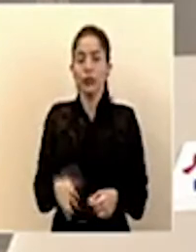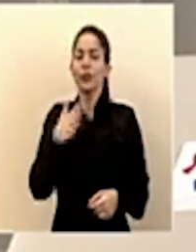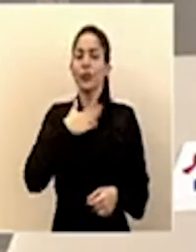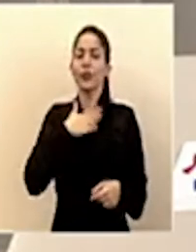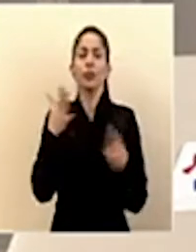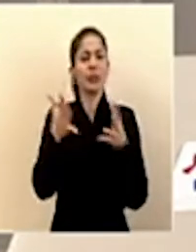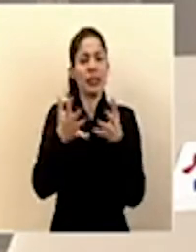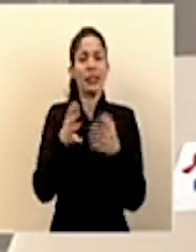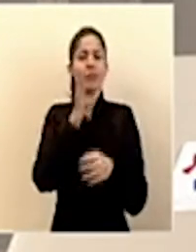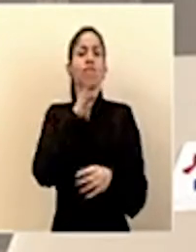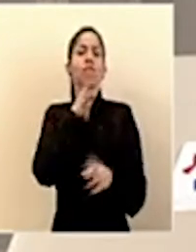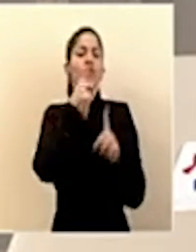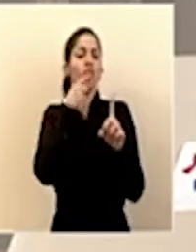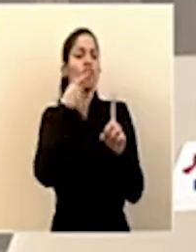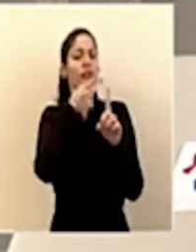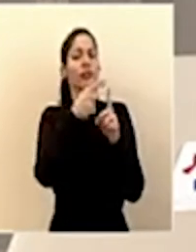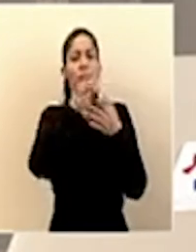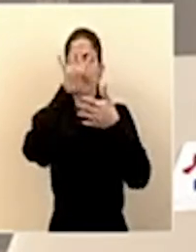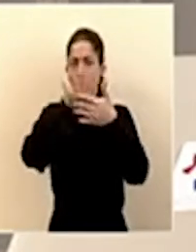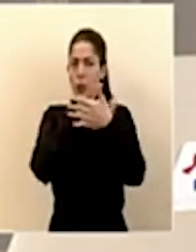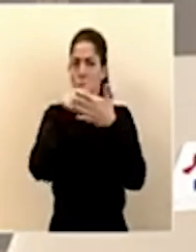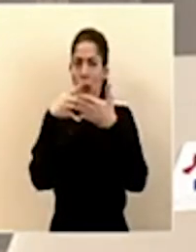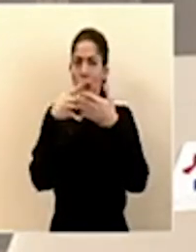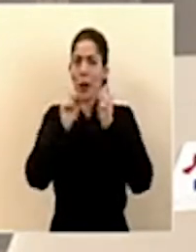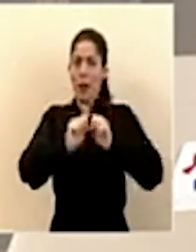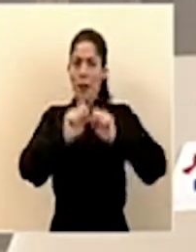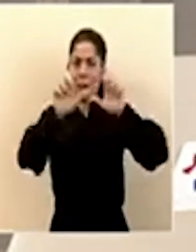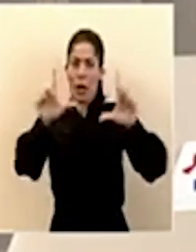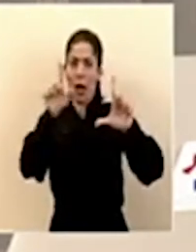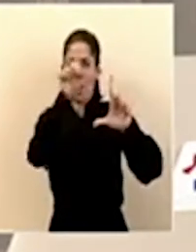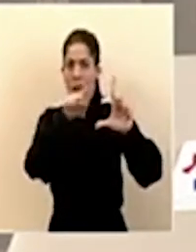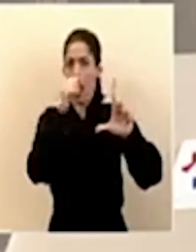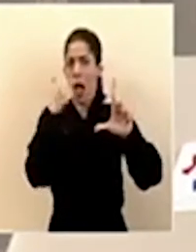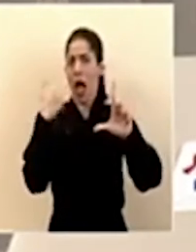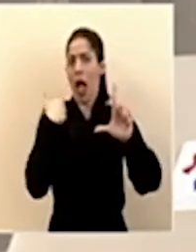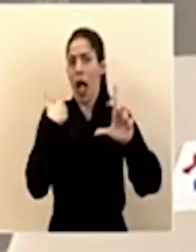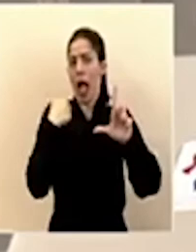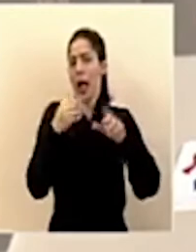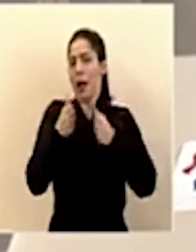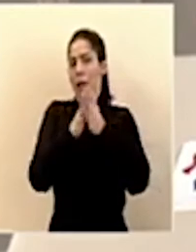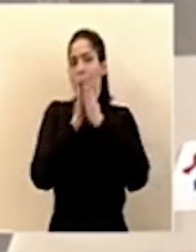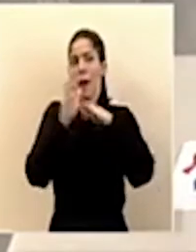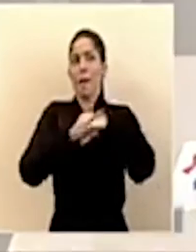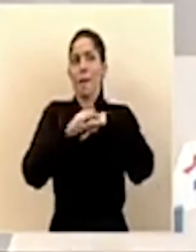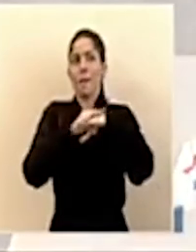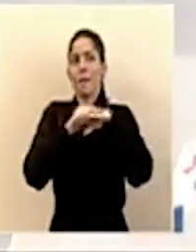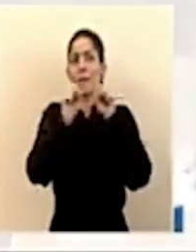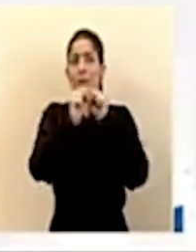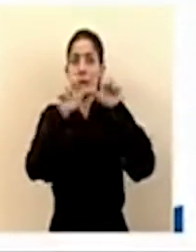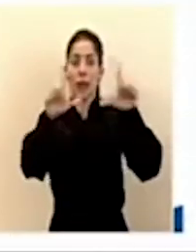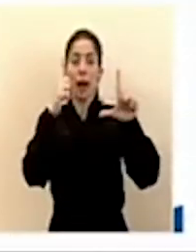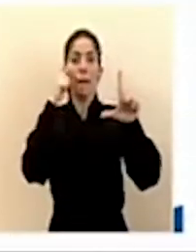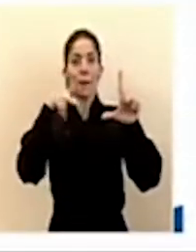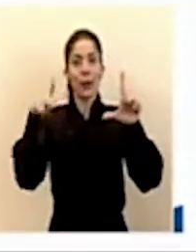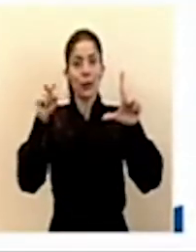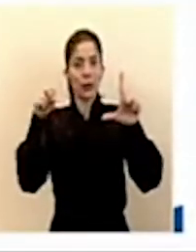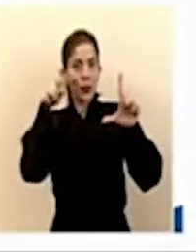Quisiera referirme a una gráfica que tenemos en una pantalla acá y les pediría que me la pongan para que la gente la pueda ver.